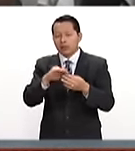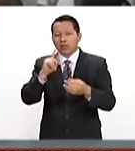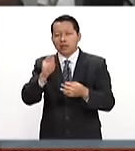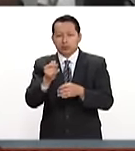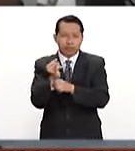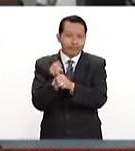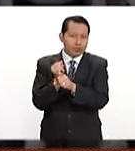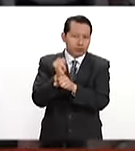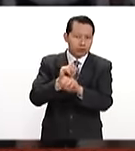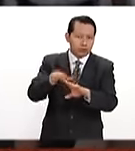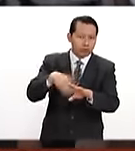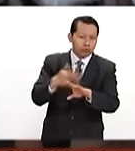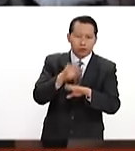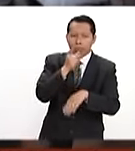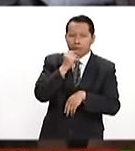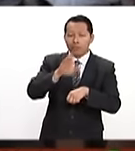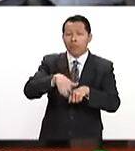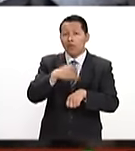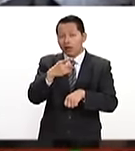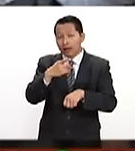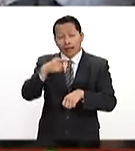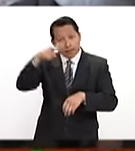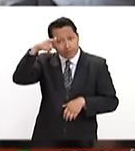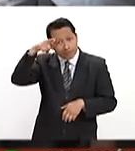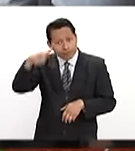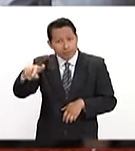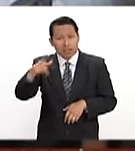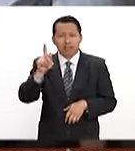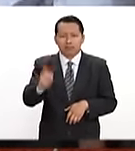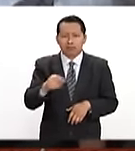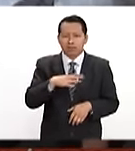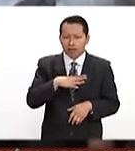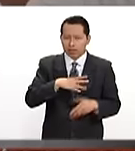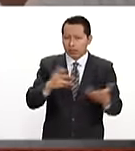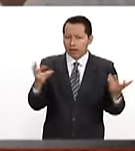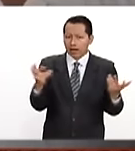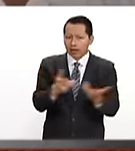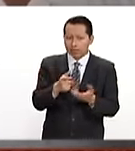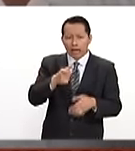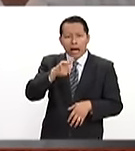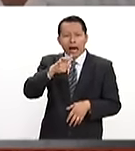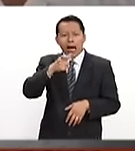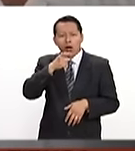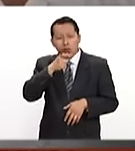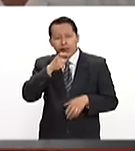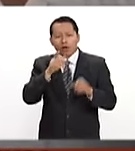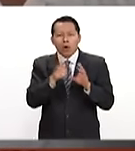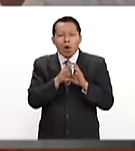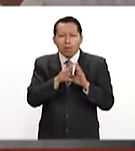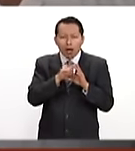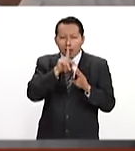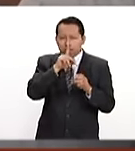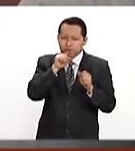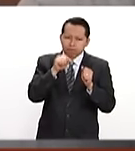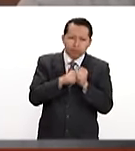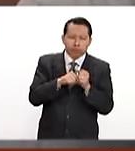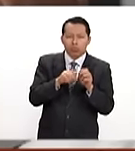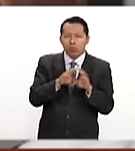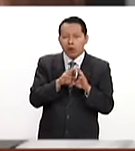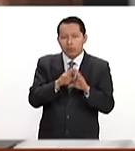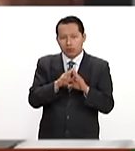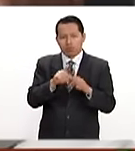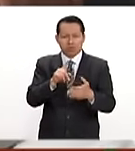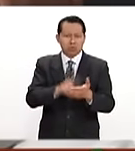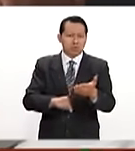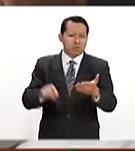contra de los agentes surgió luego de que se descubriera que aplicaban el operativo al colímetro de manera clandestina, ya que este está